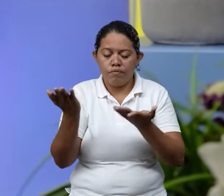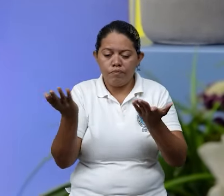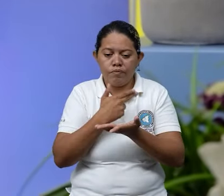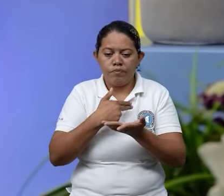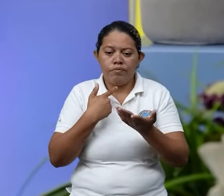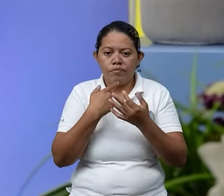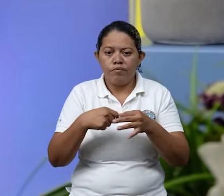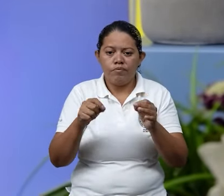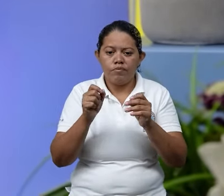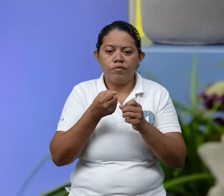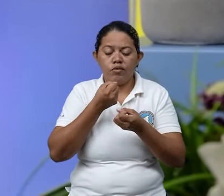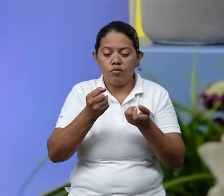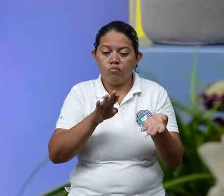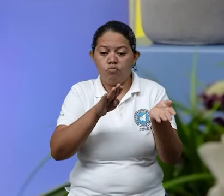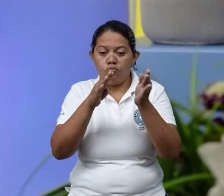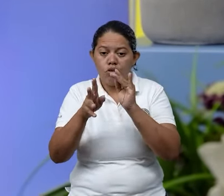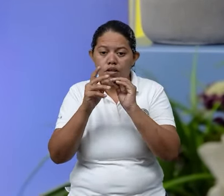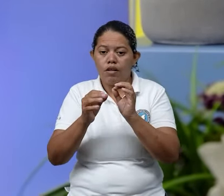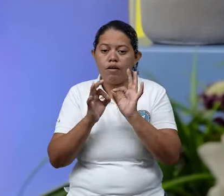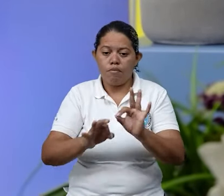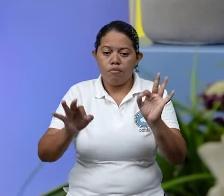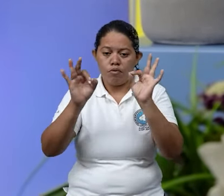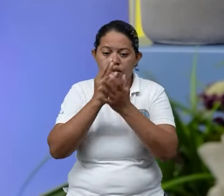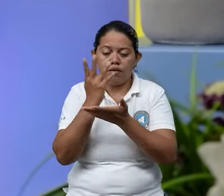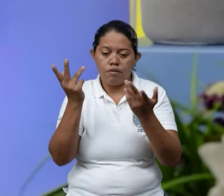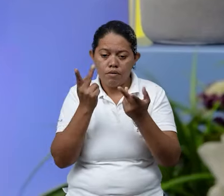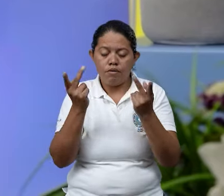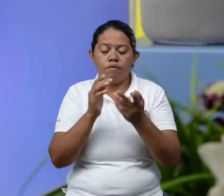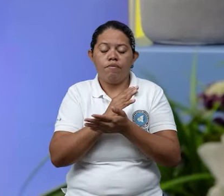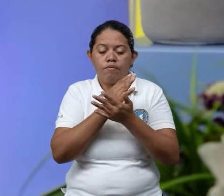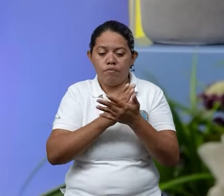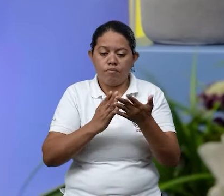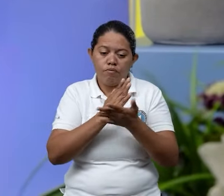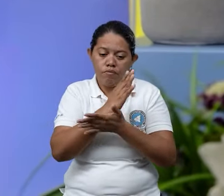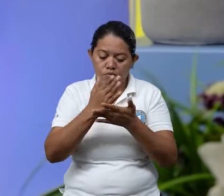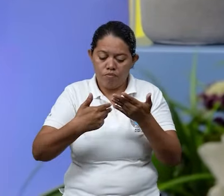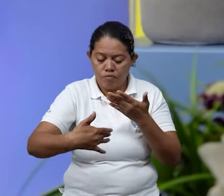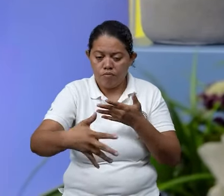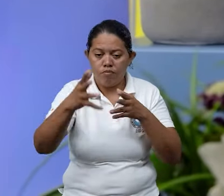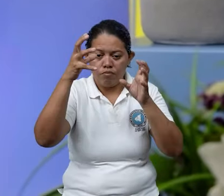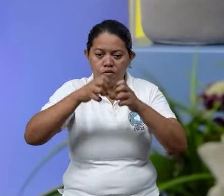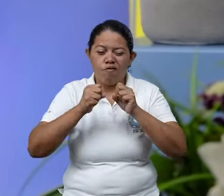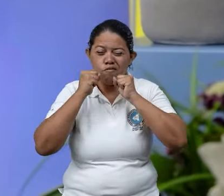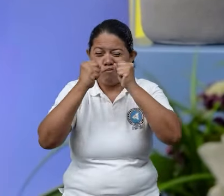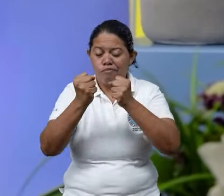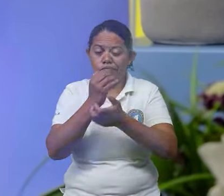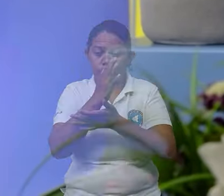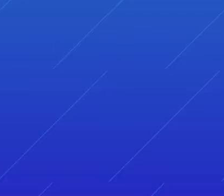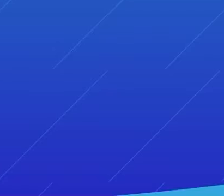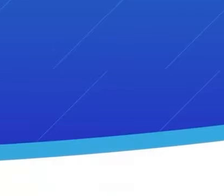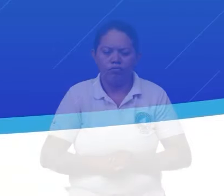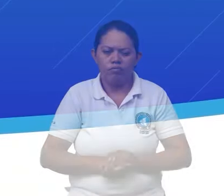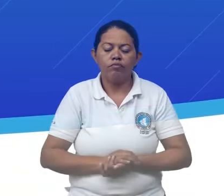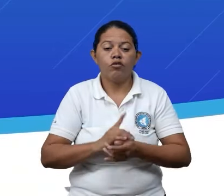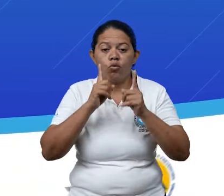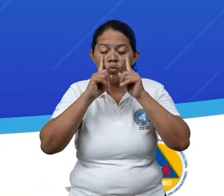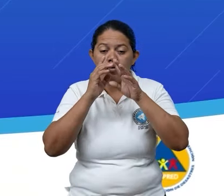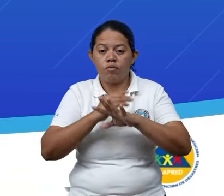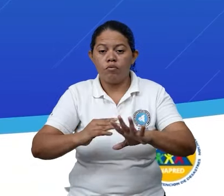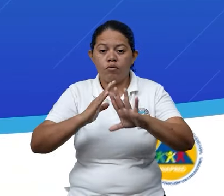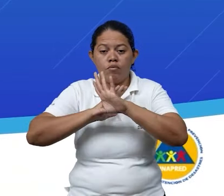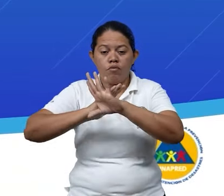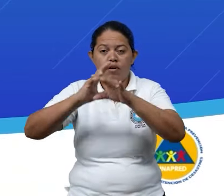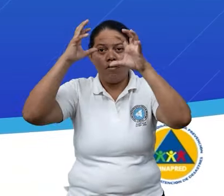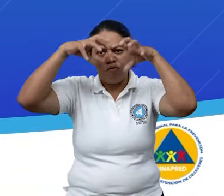solamente de los medios de vida, sino también evitar pérdidas humanas en este invierno que se vea un poco fuerte. Protejámonos de las